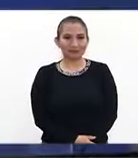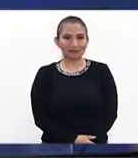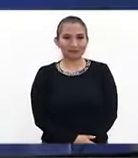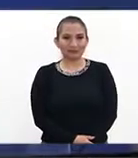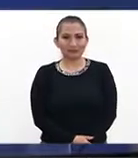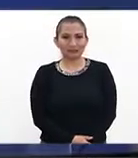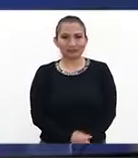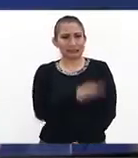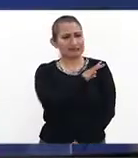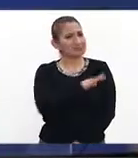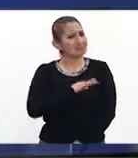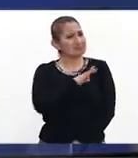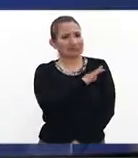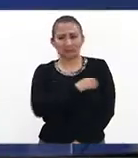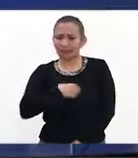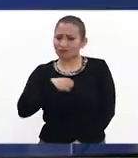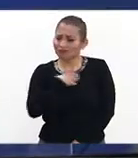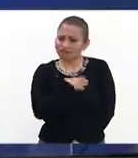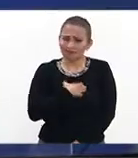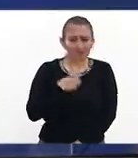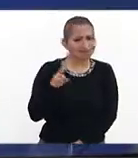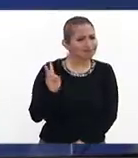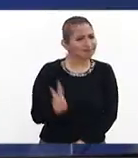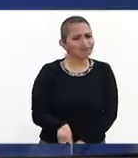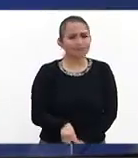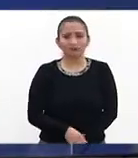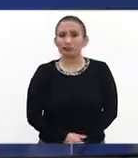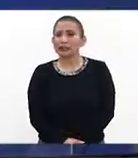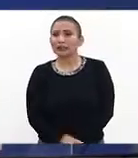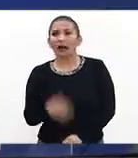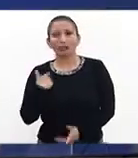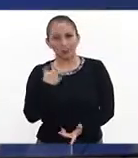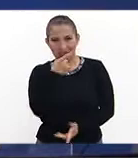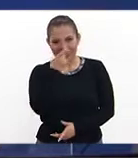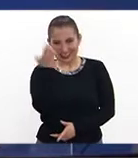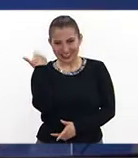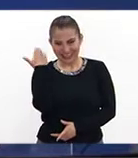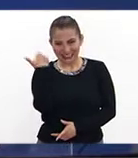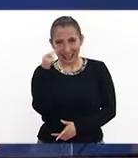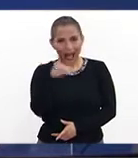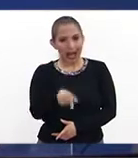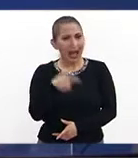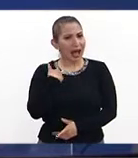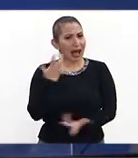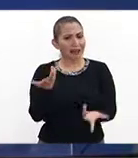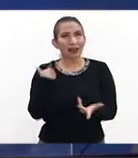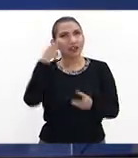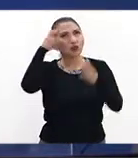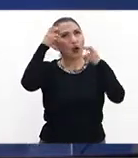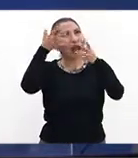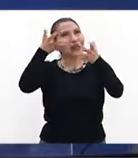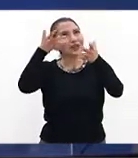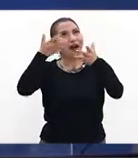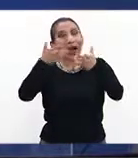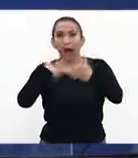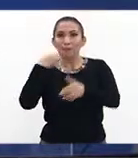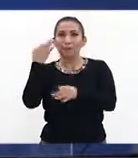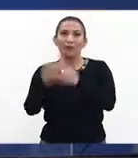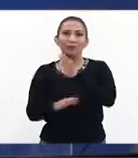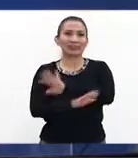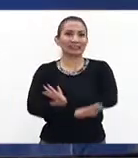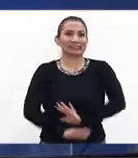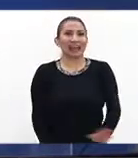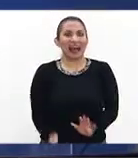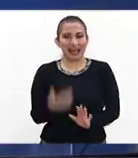Muy feliz, muy contento, como he dicho antes, la realización de un sueño y